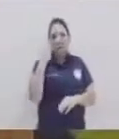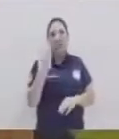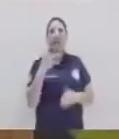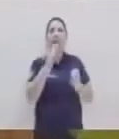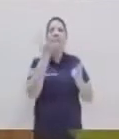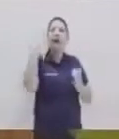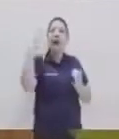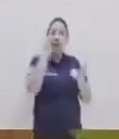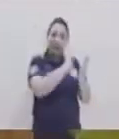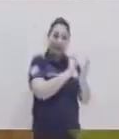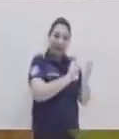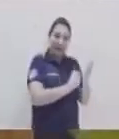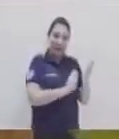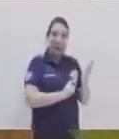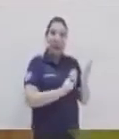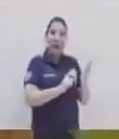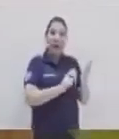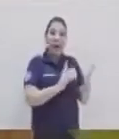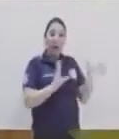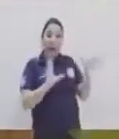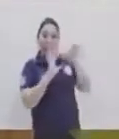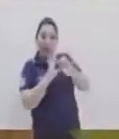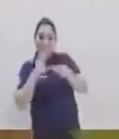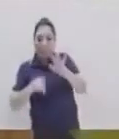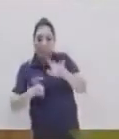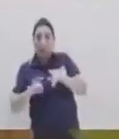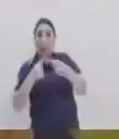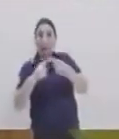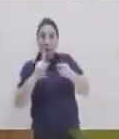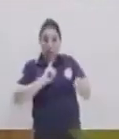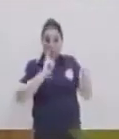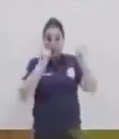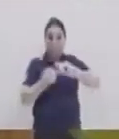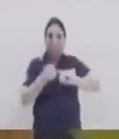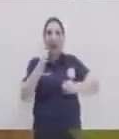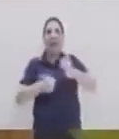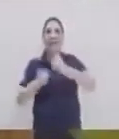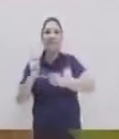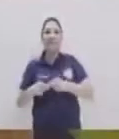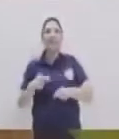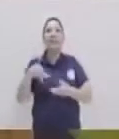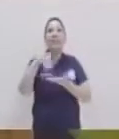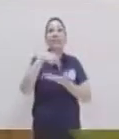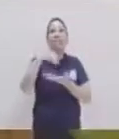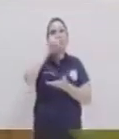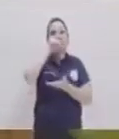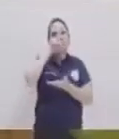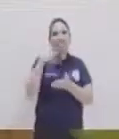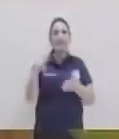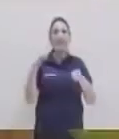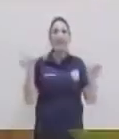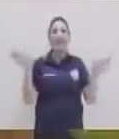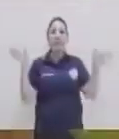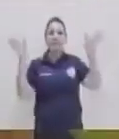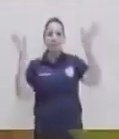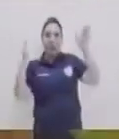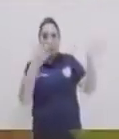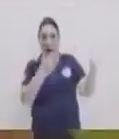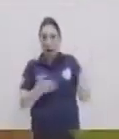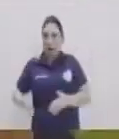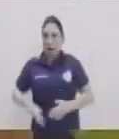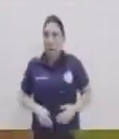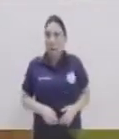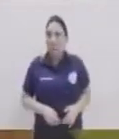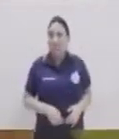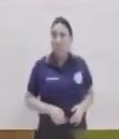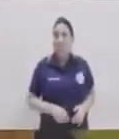originalmente fue escrita para piano. Ajá. Lleva por nombre Fiesta de Pájaros. Y fíjate que la pieza lo dice, o sea,